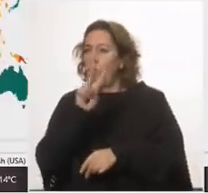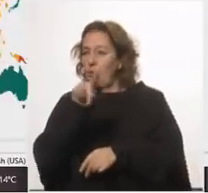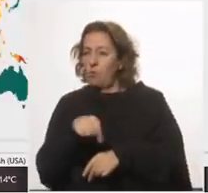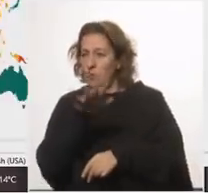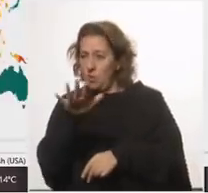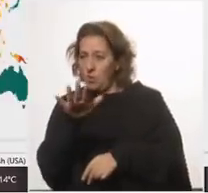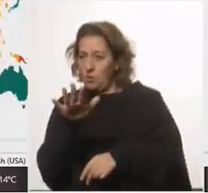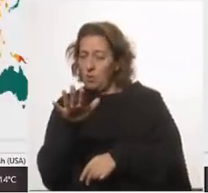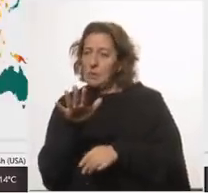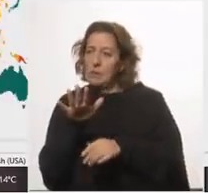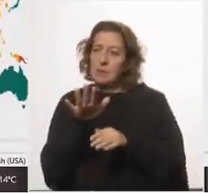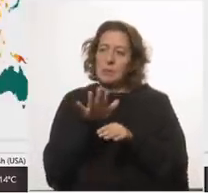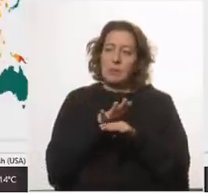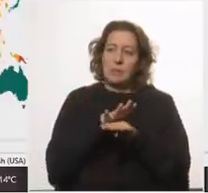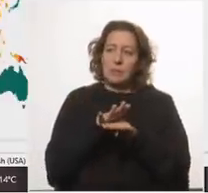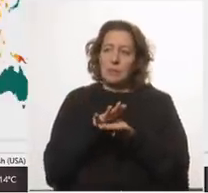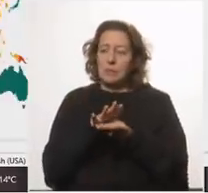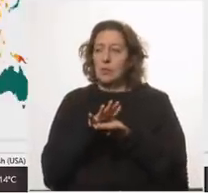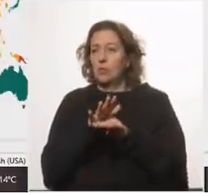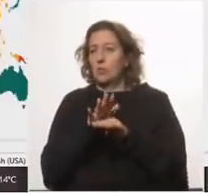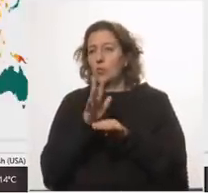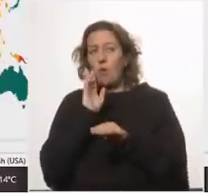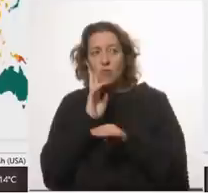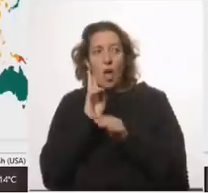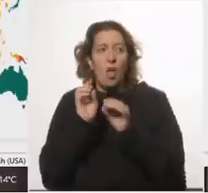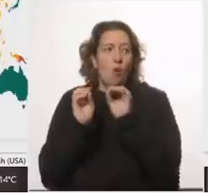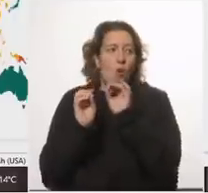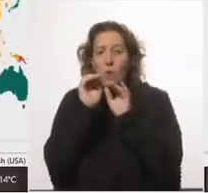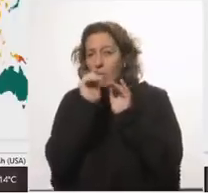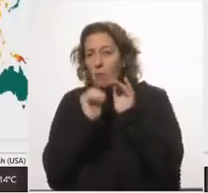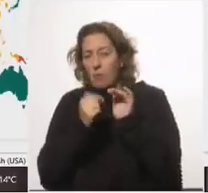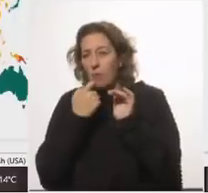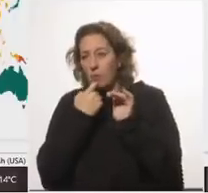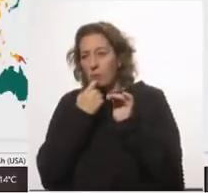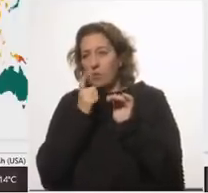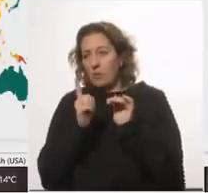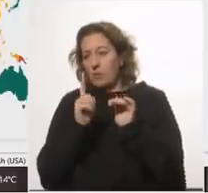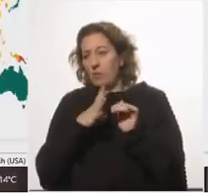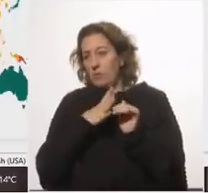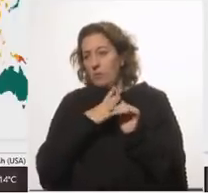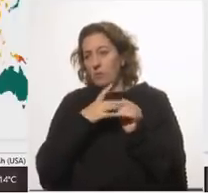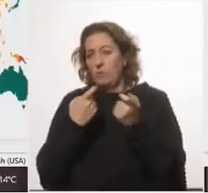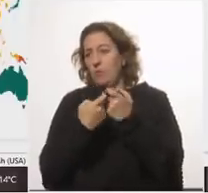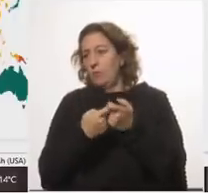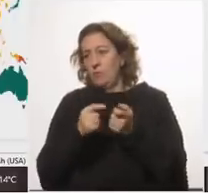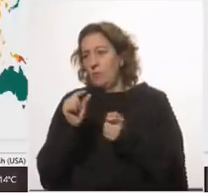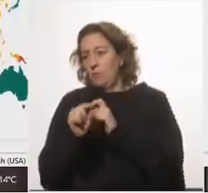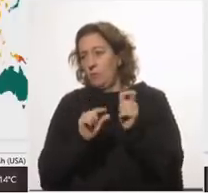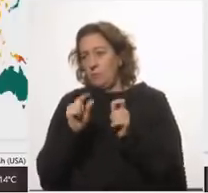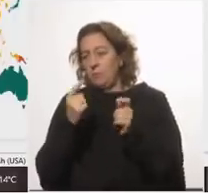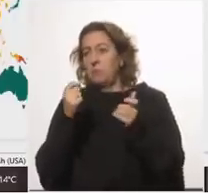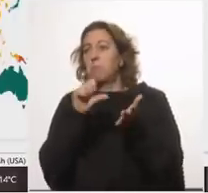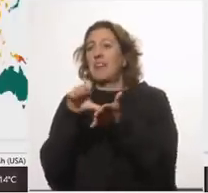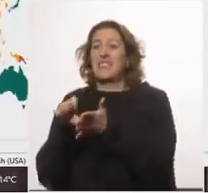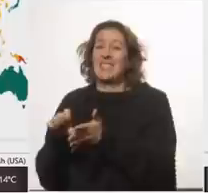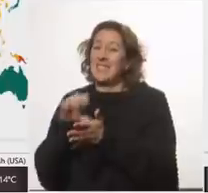si hubiera un rosado por debajo del rojo de 1,5 la verdad que tendríamos muy pocos socios algunos países africanos y punto